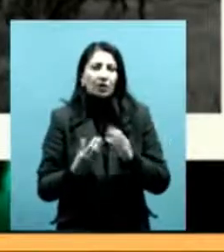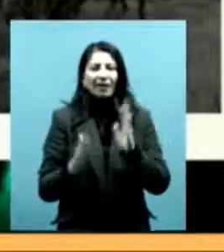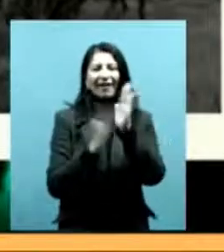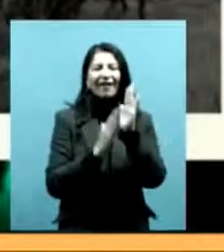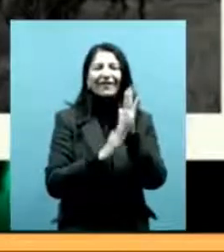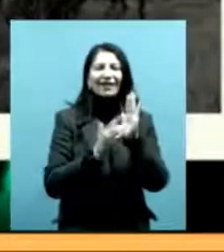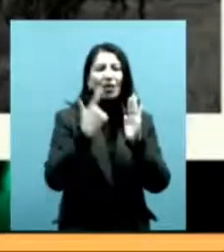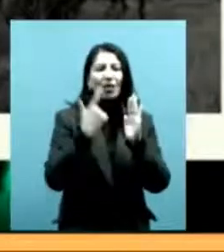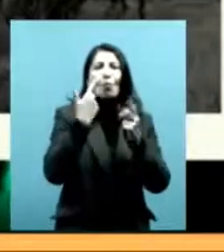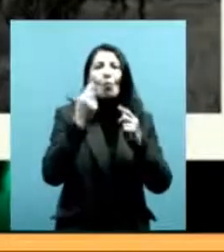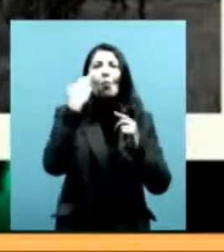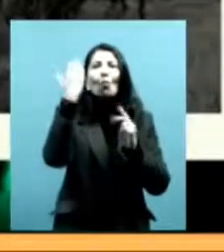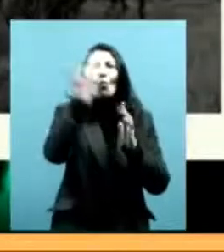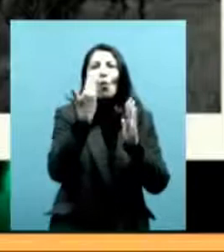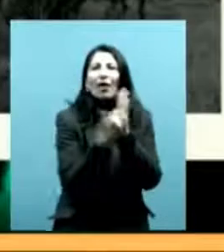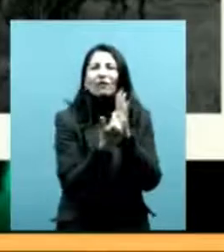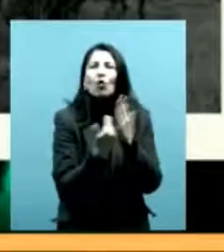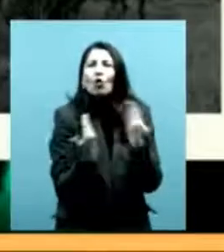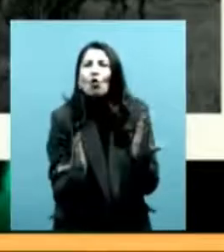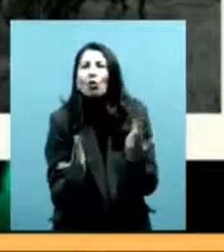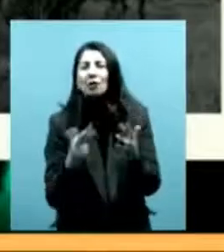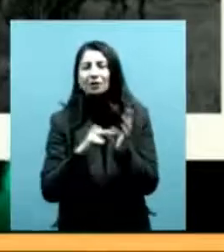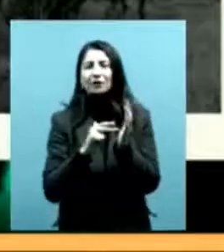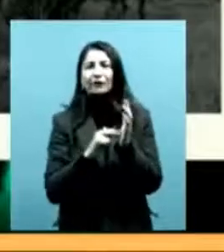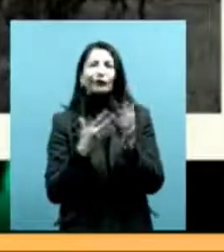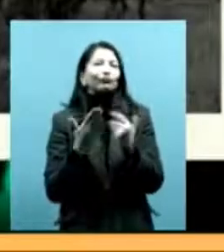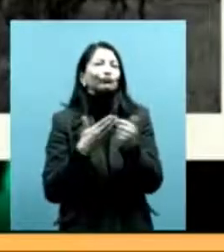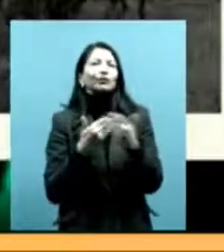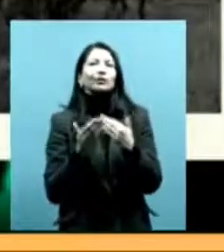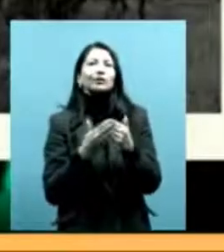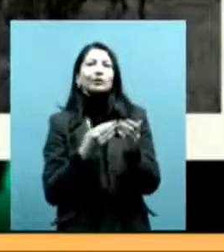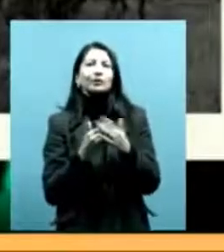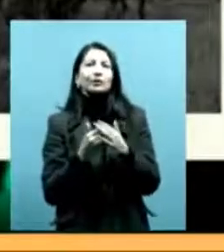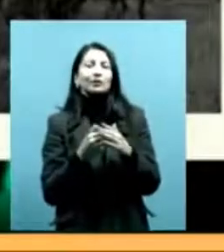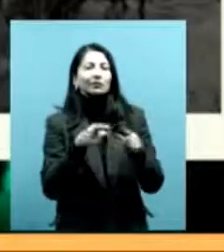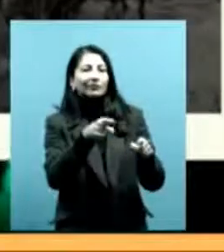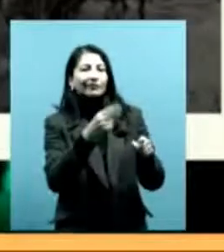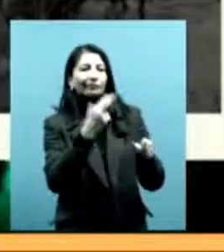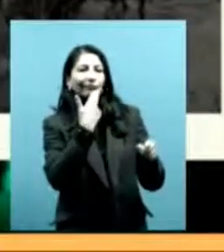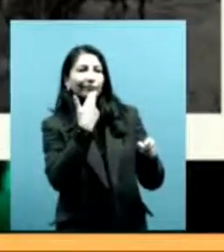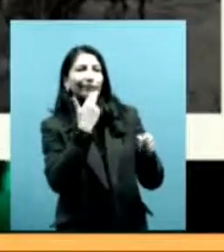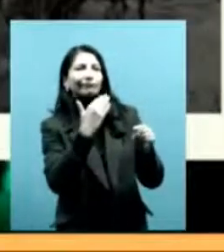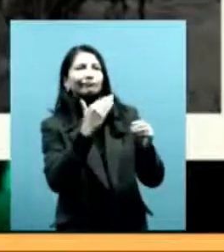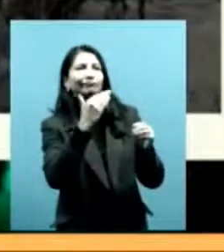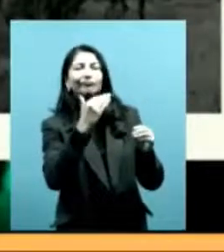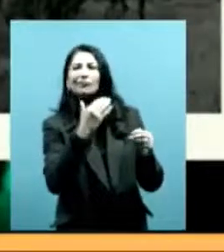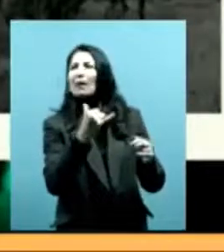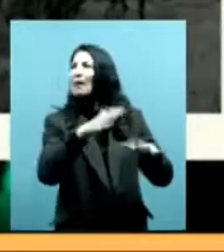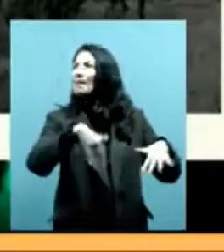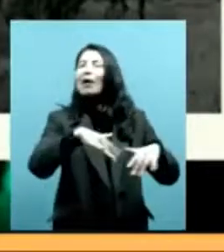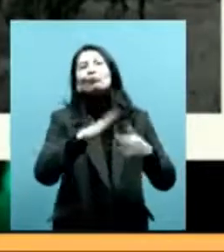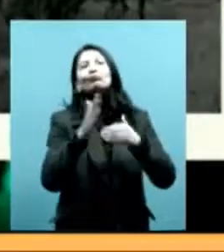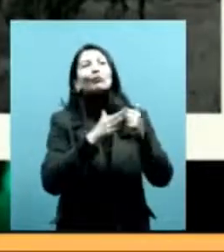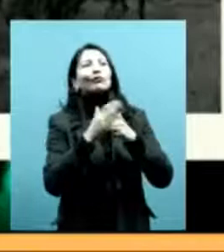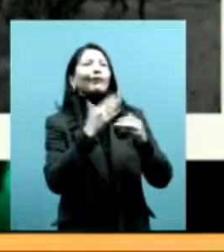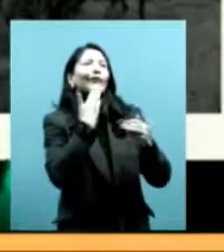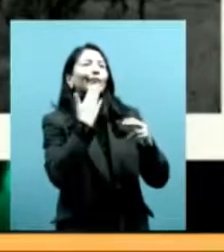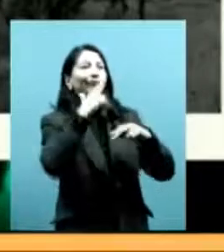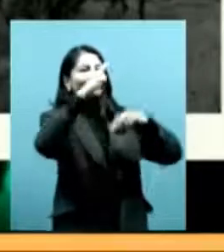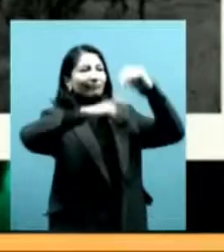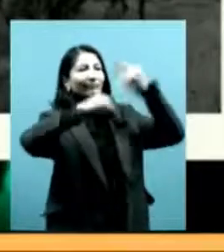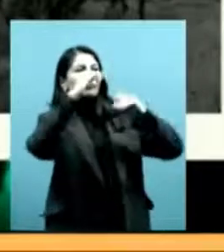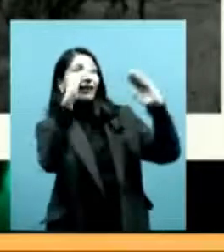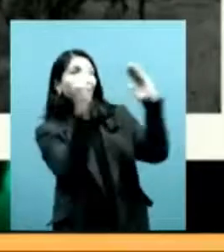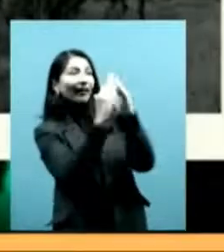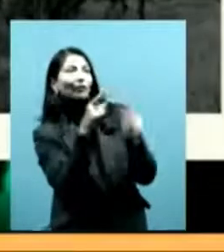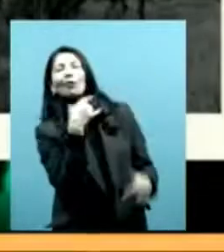crear la prueba, es convertir en pruebas las materialidades que se encuentran en el territorio. Entonces, a partir de